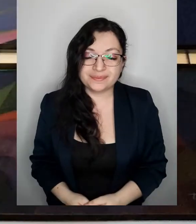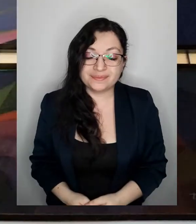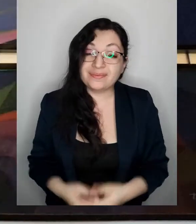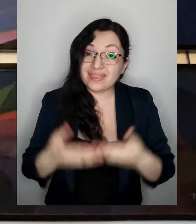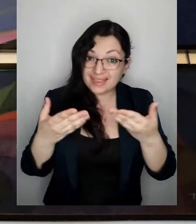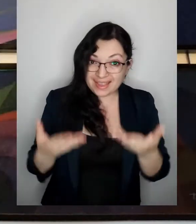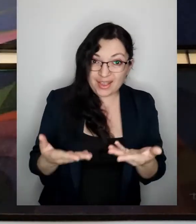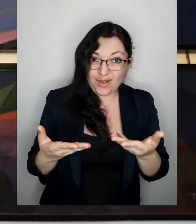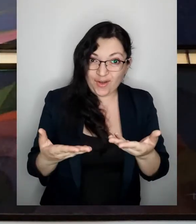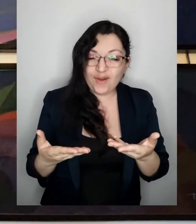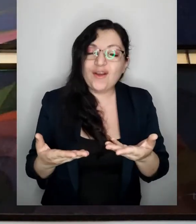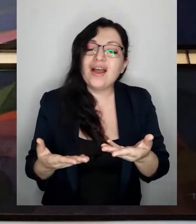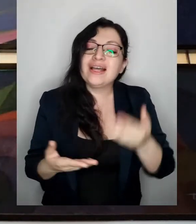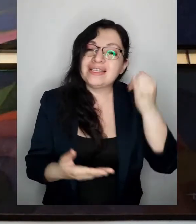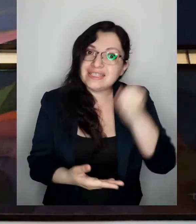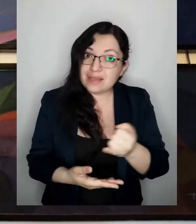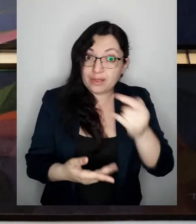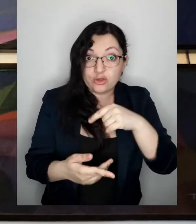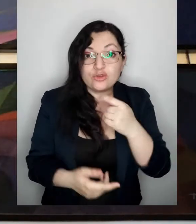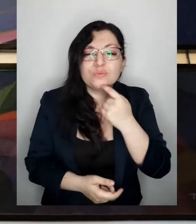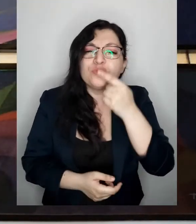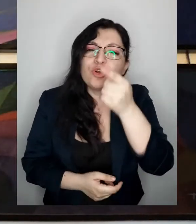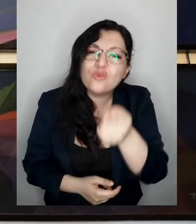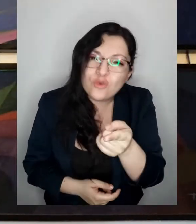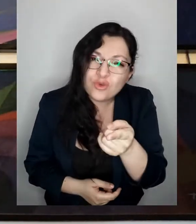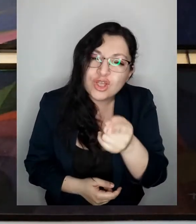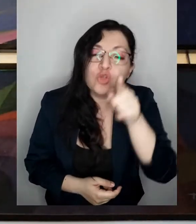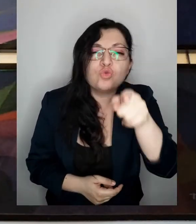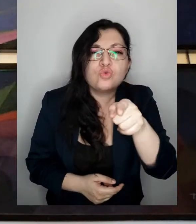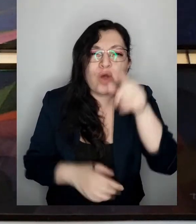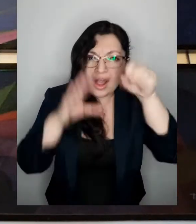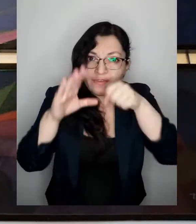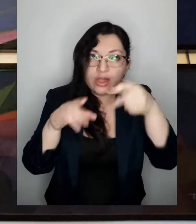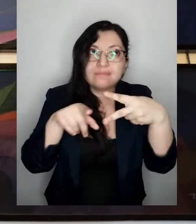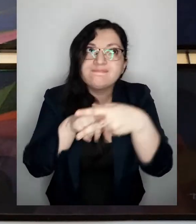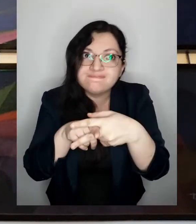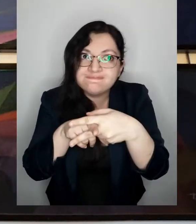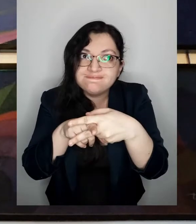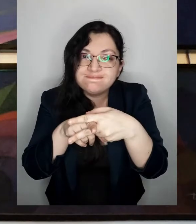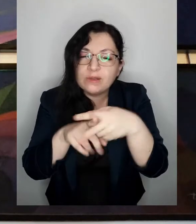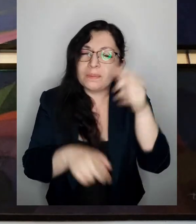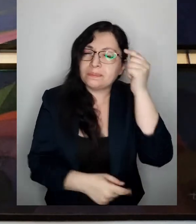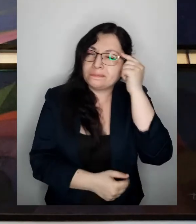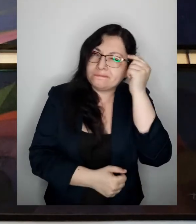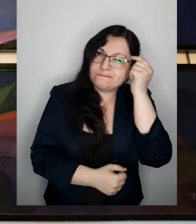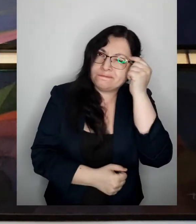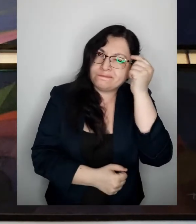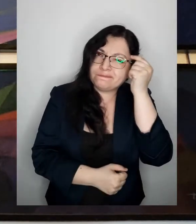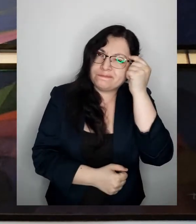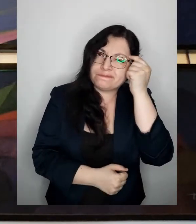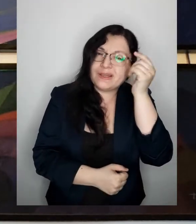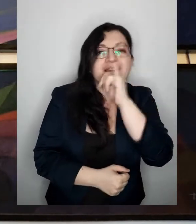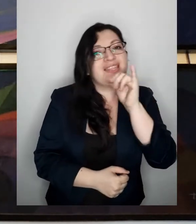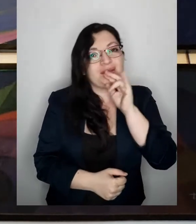de ahora en adelante cada vez que te hago una pregunta detén un momento el vídeo piensa en tu respuesta y luego